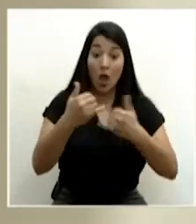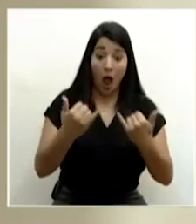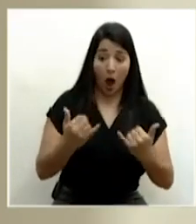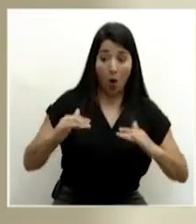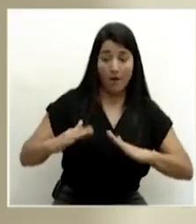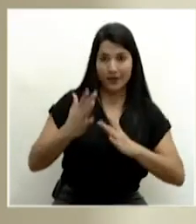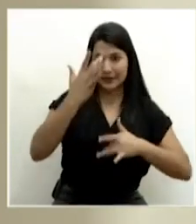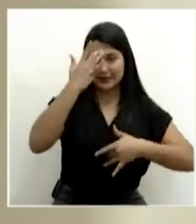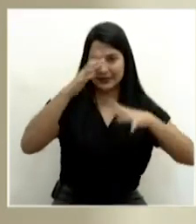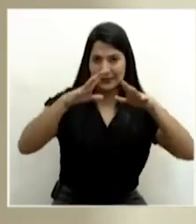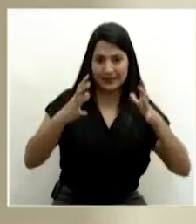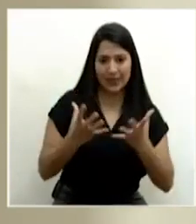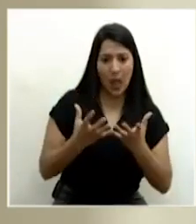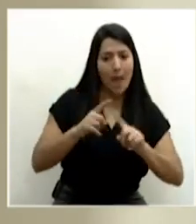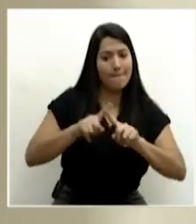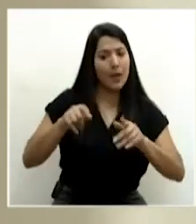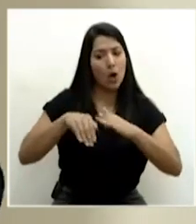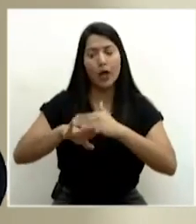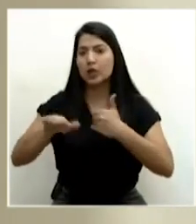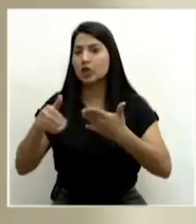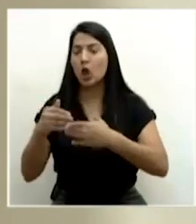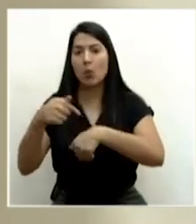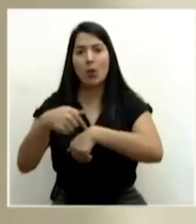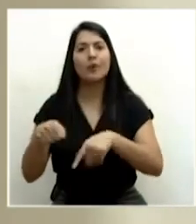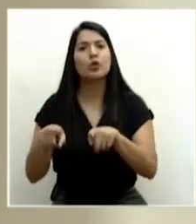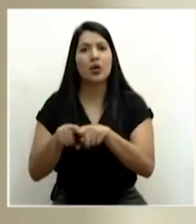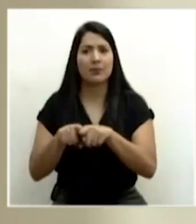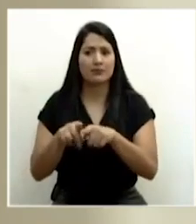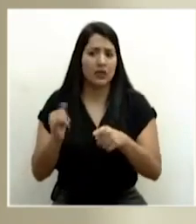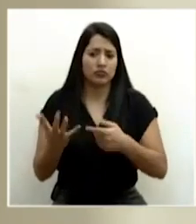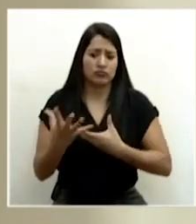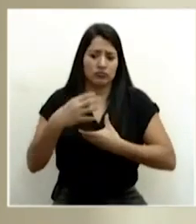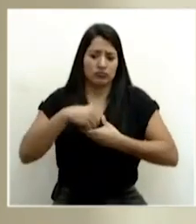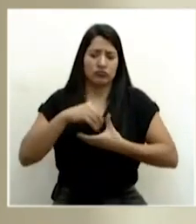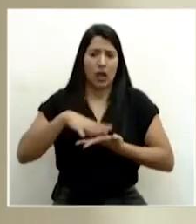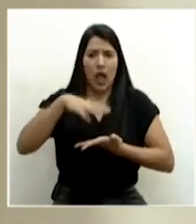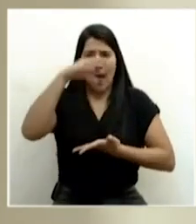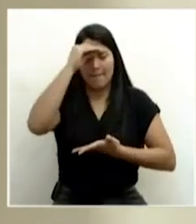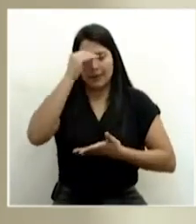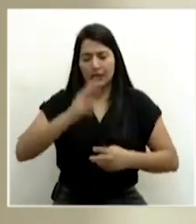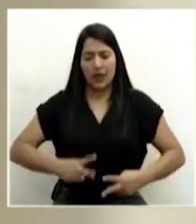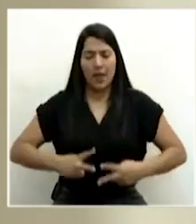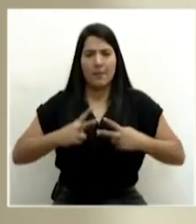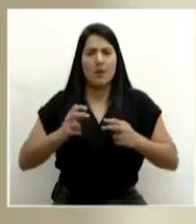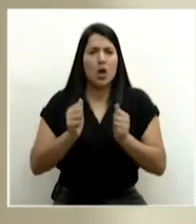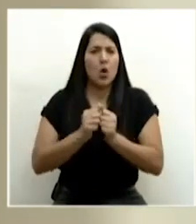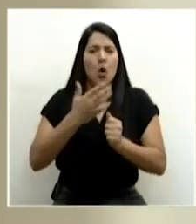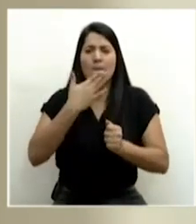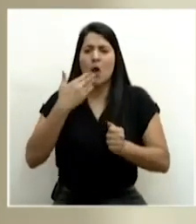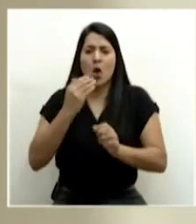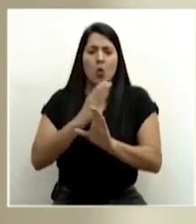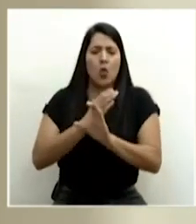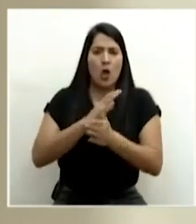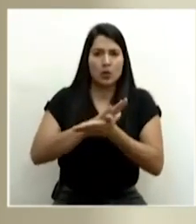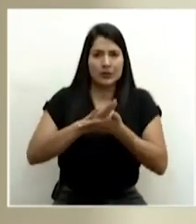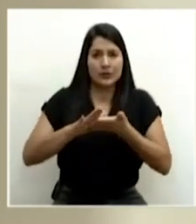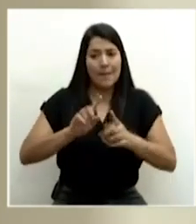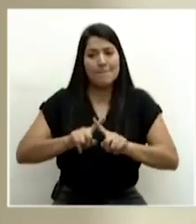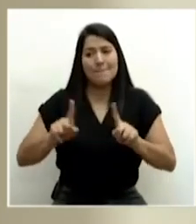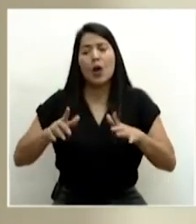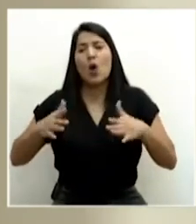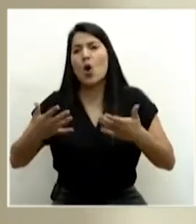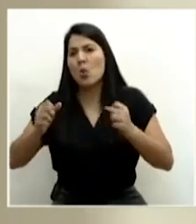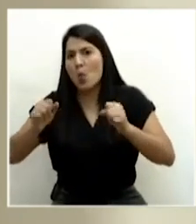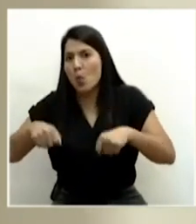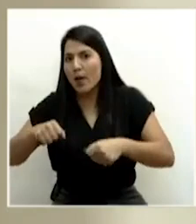ese vivir o aprender a vivir primero con las mejores prácticas de higiene, pero cómo aprendemos a